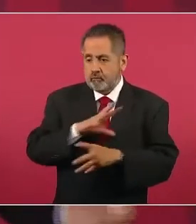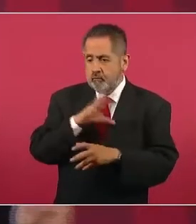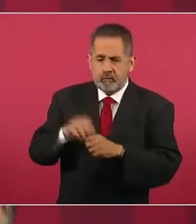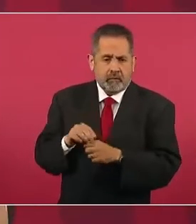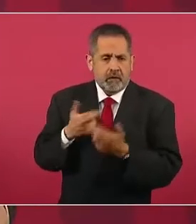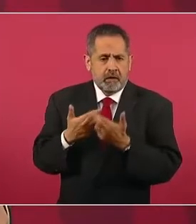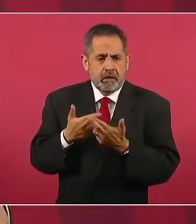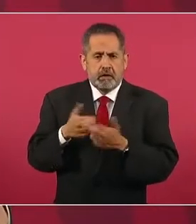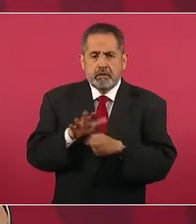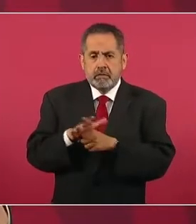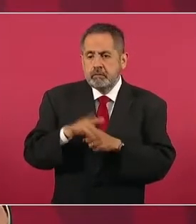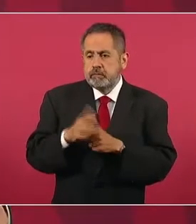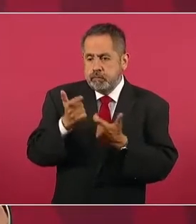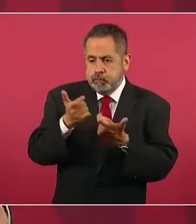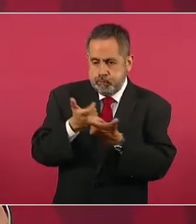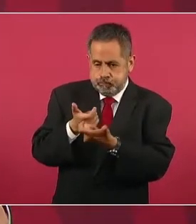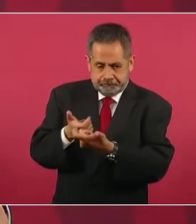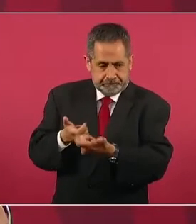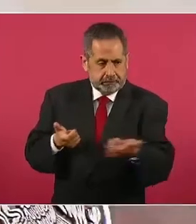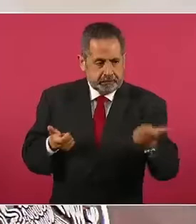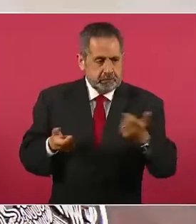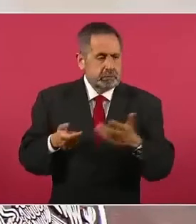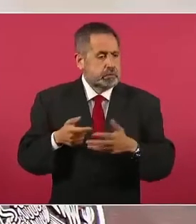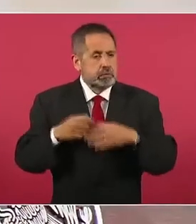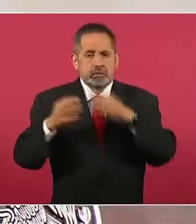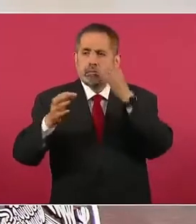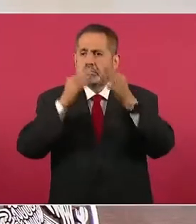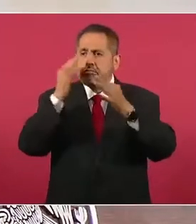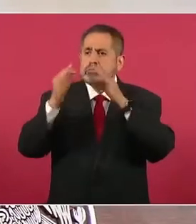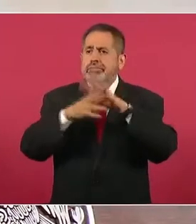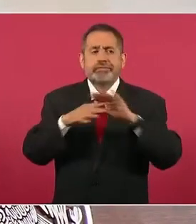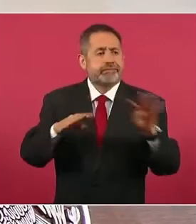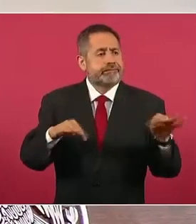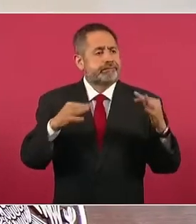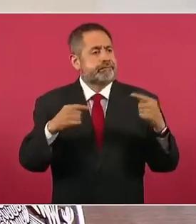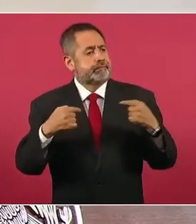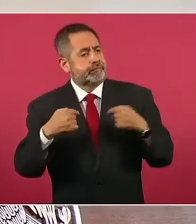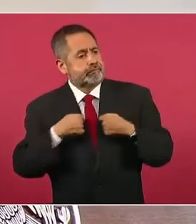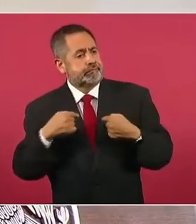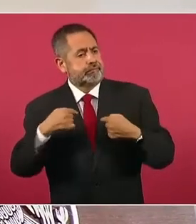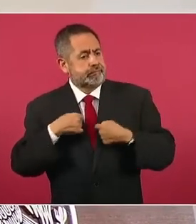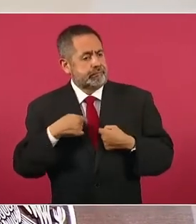propagandístico a su servicio,